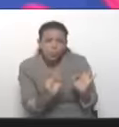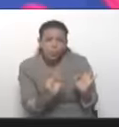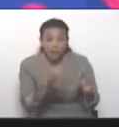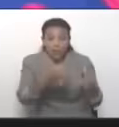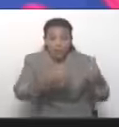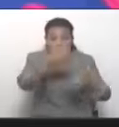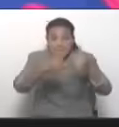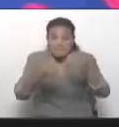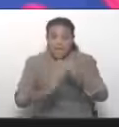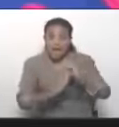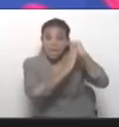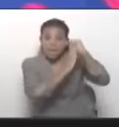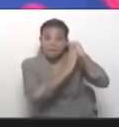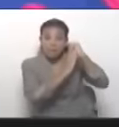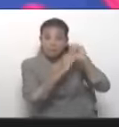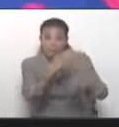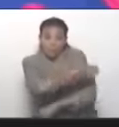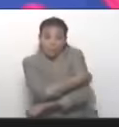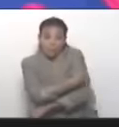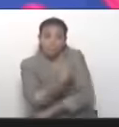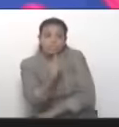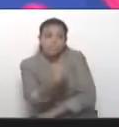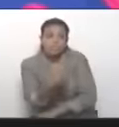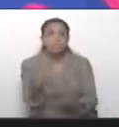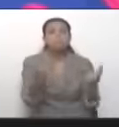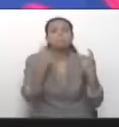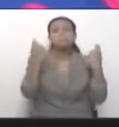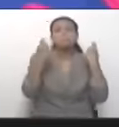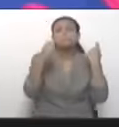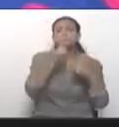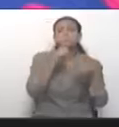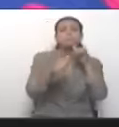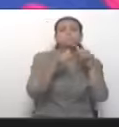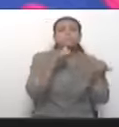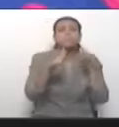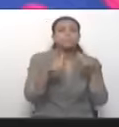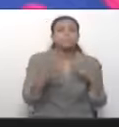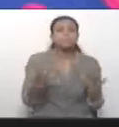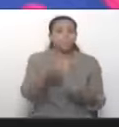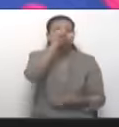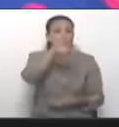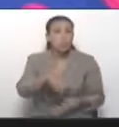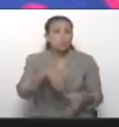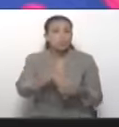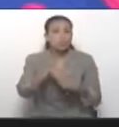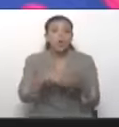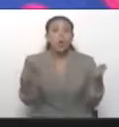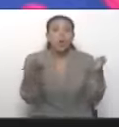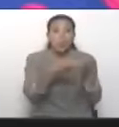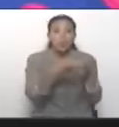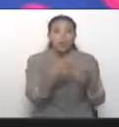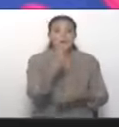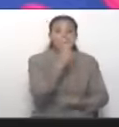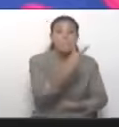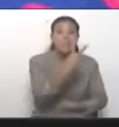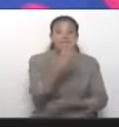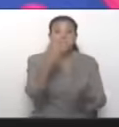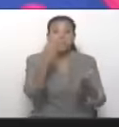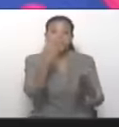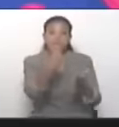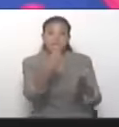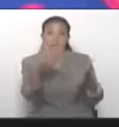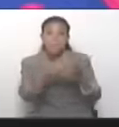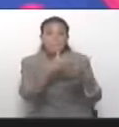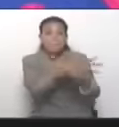unos líderes de la oposición declarando. Diciendo, el padrón electoral está conformado por 21.500.000